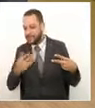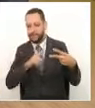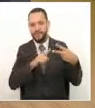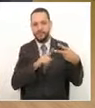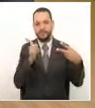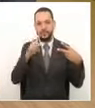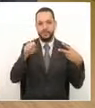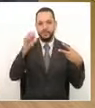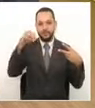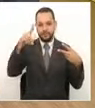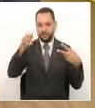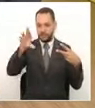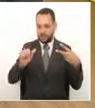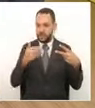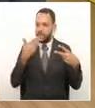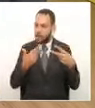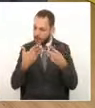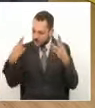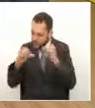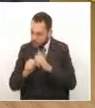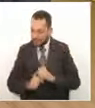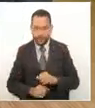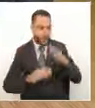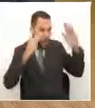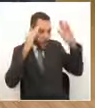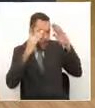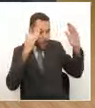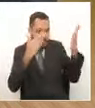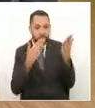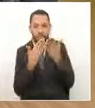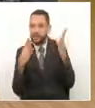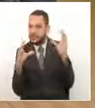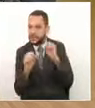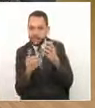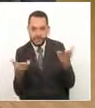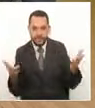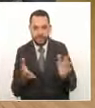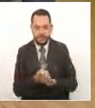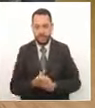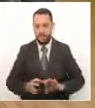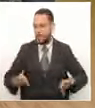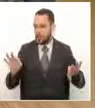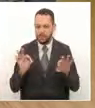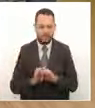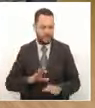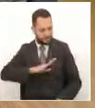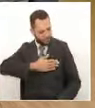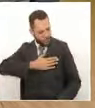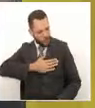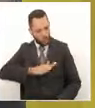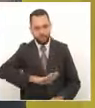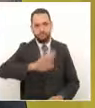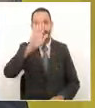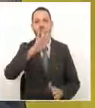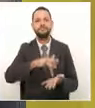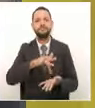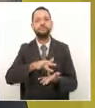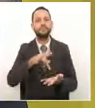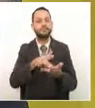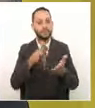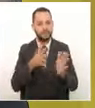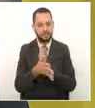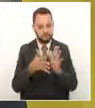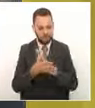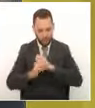buenas noches. Bienvenida a Risaralda Responde. Buenas noches a todos los televidentes. Acá estamos como siempre. Claro que sí, al pie del cañón, desde muy